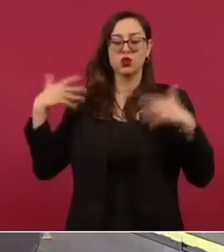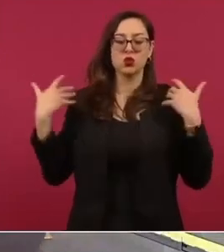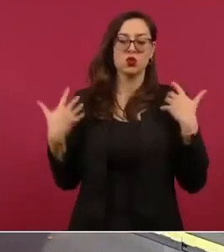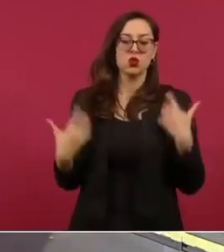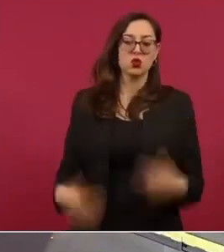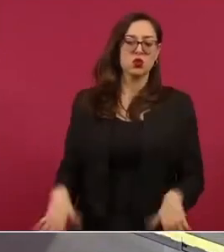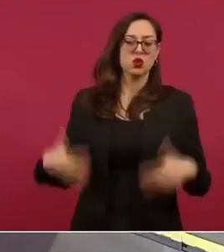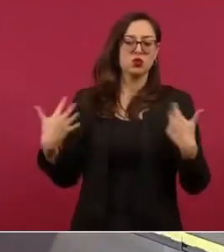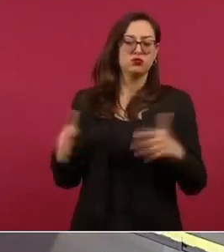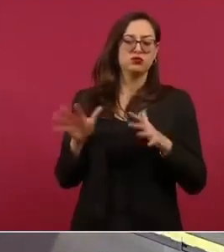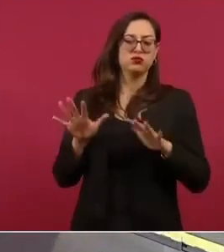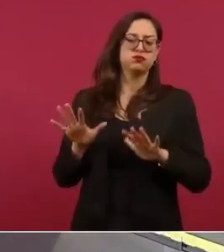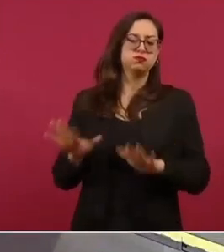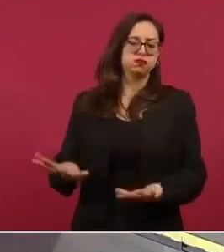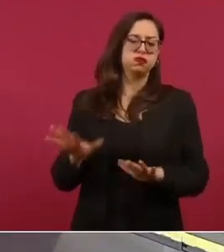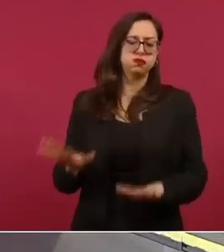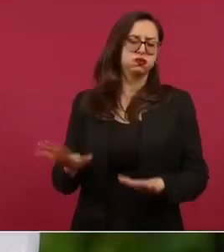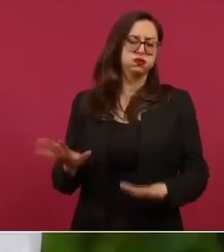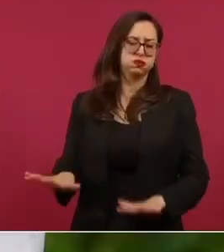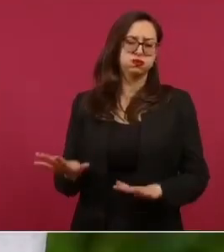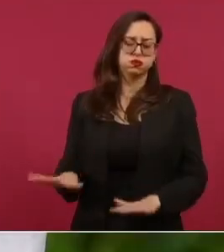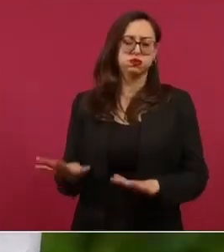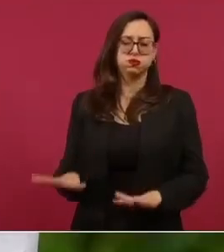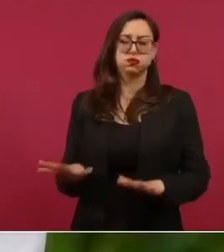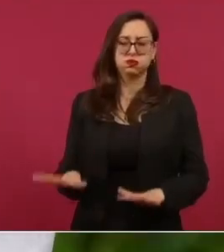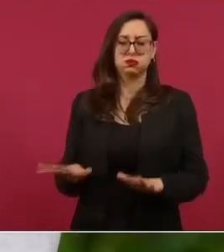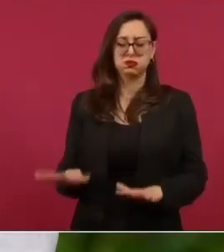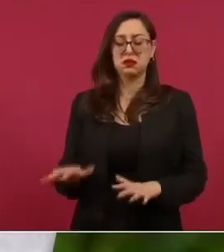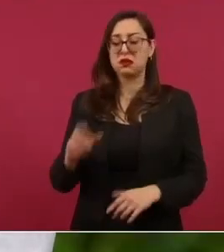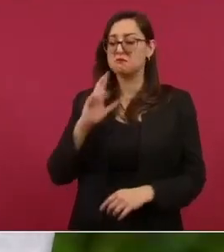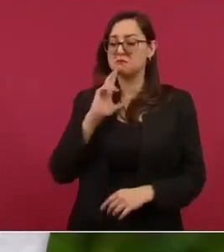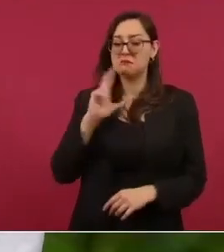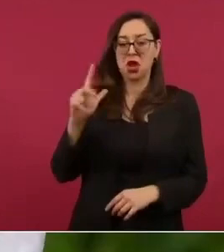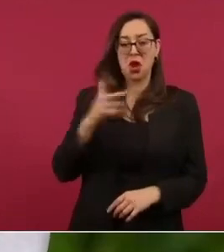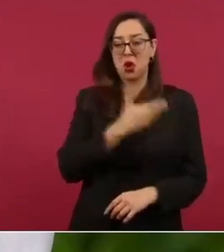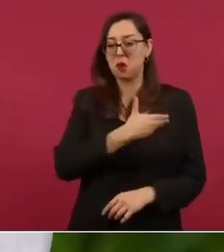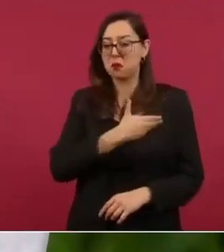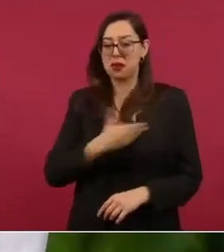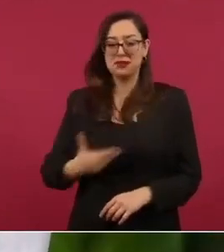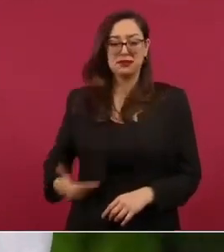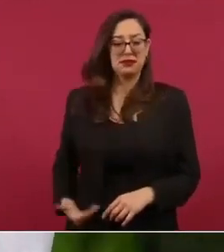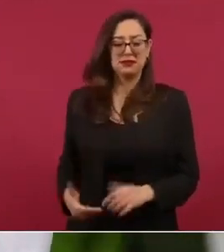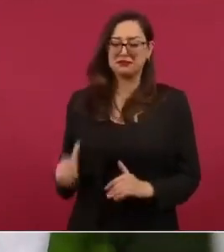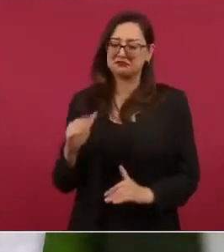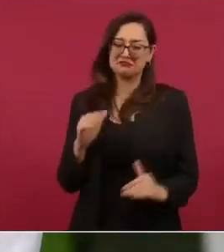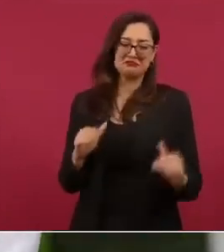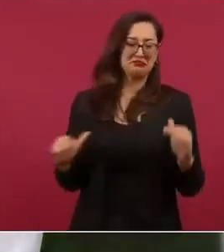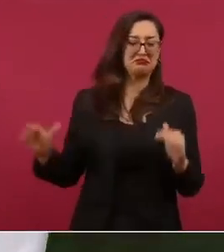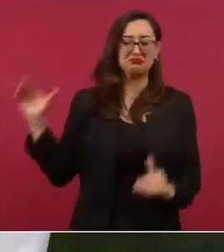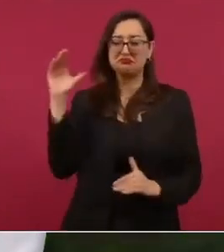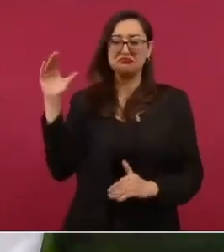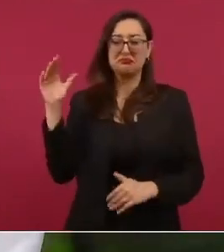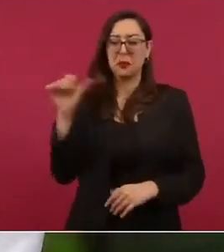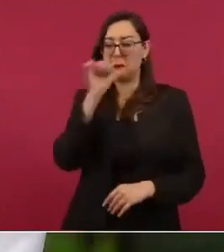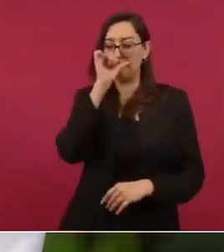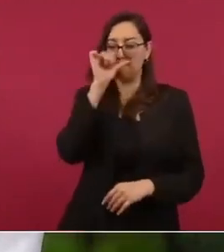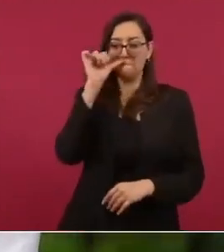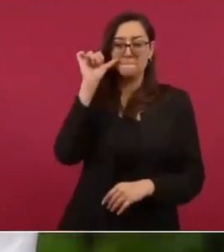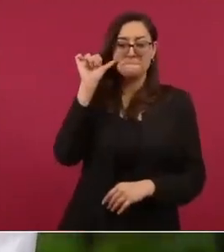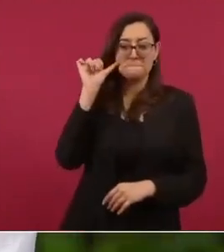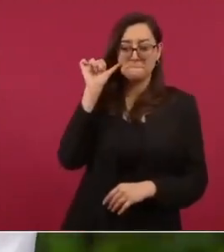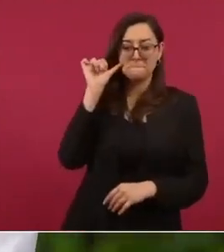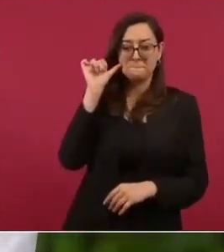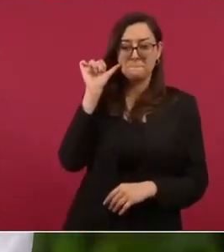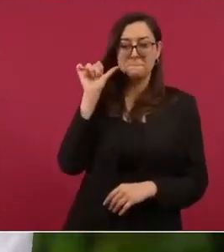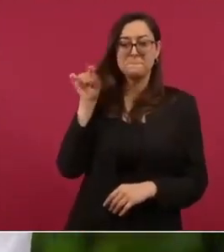que ha tenido México el mejor presidente en toda la historia Benito Juárez